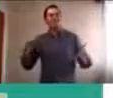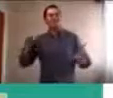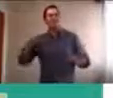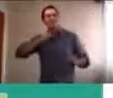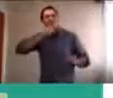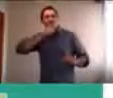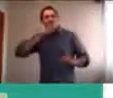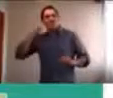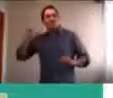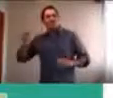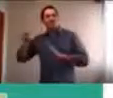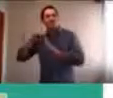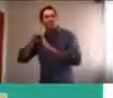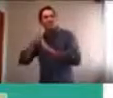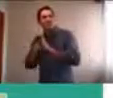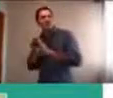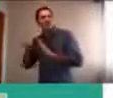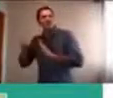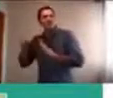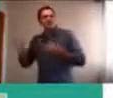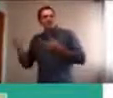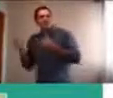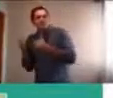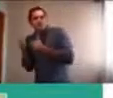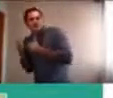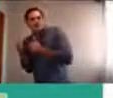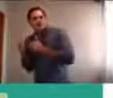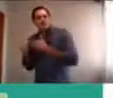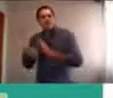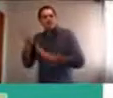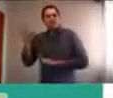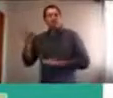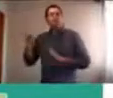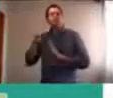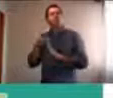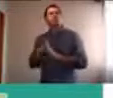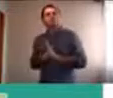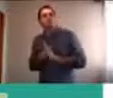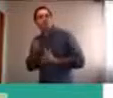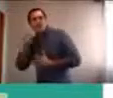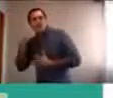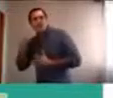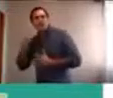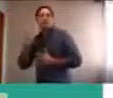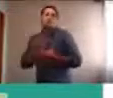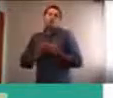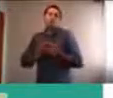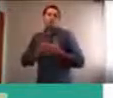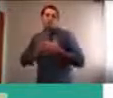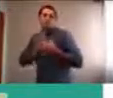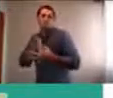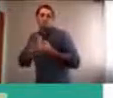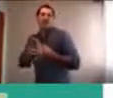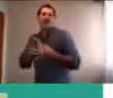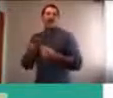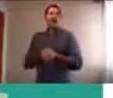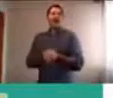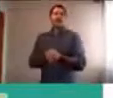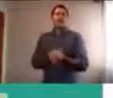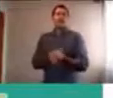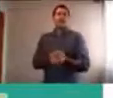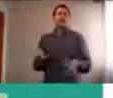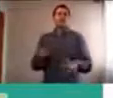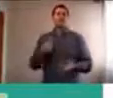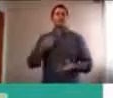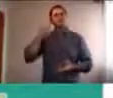laboral, simplemente, de proyectos, de poder estar, con nuestros afectos, por eso, creo que, que a la